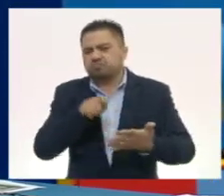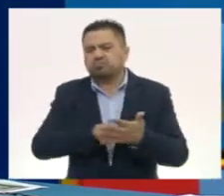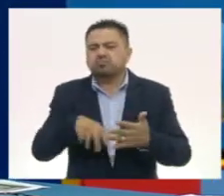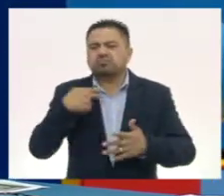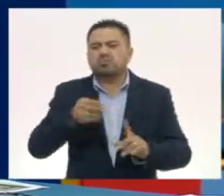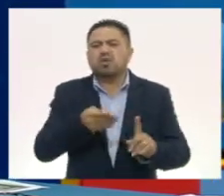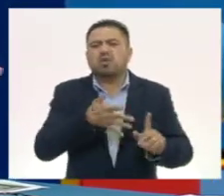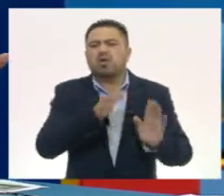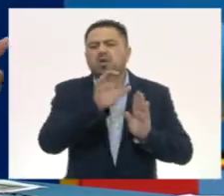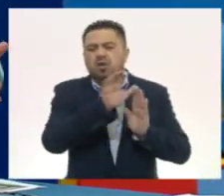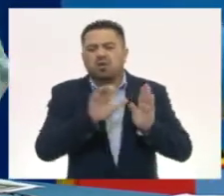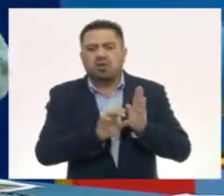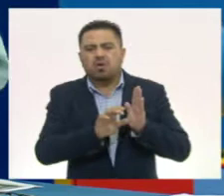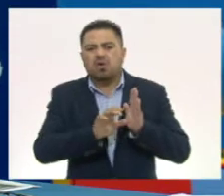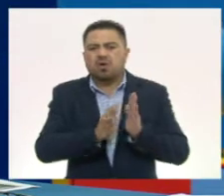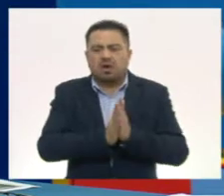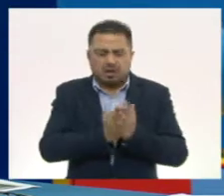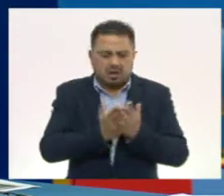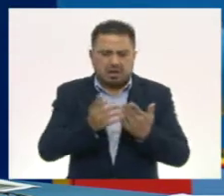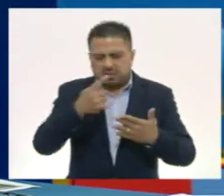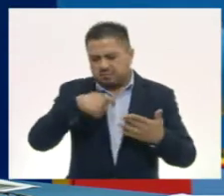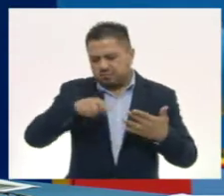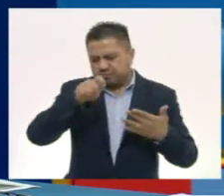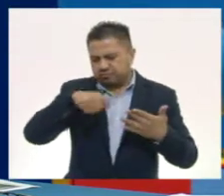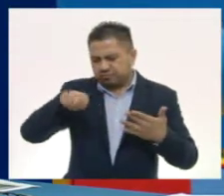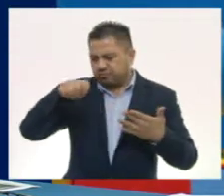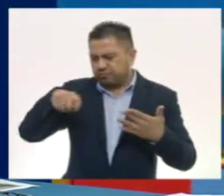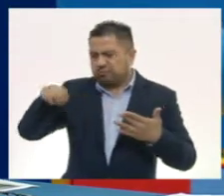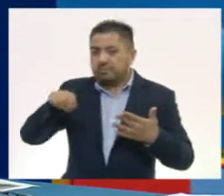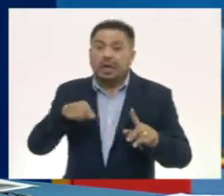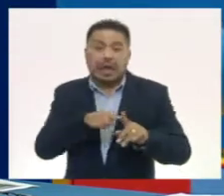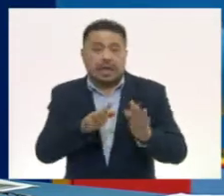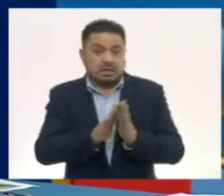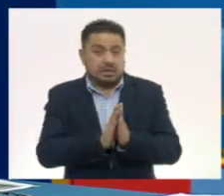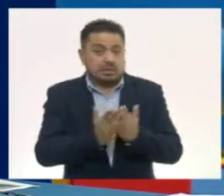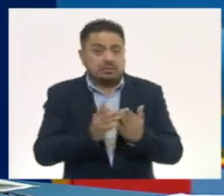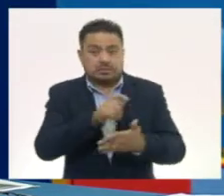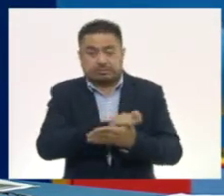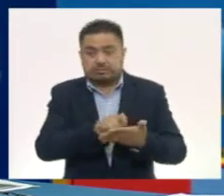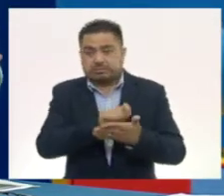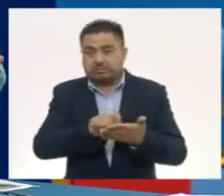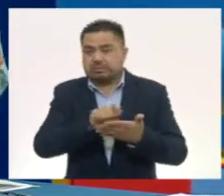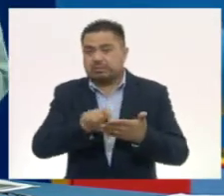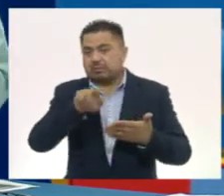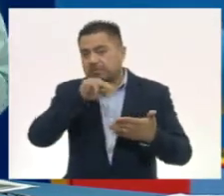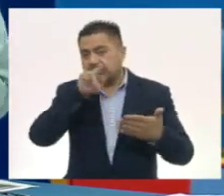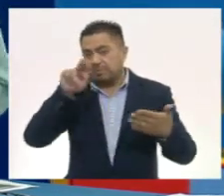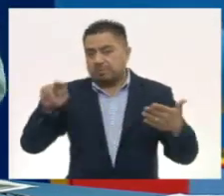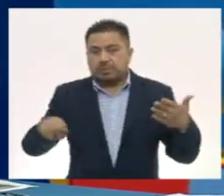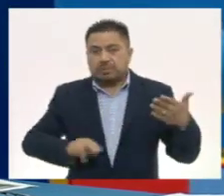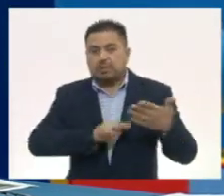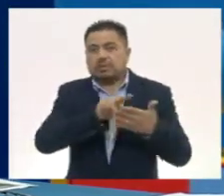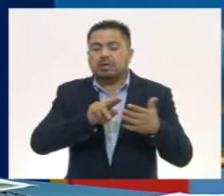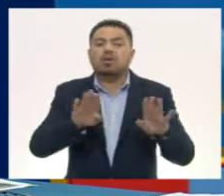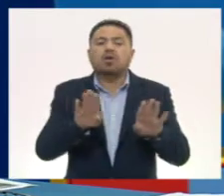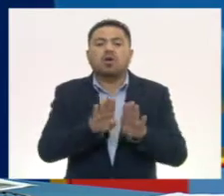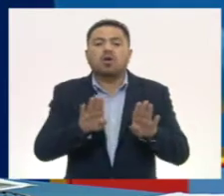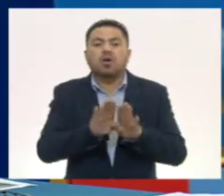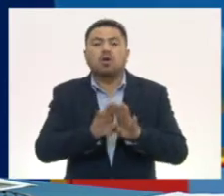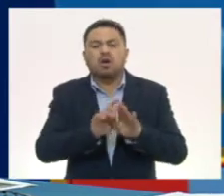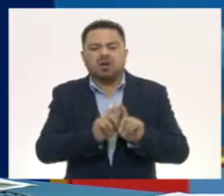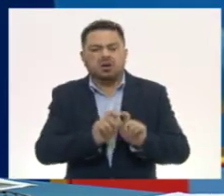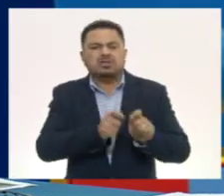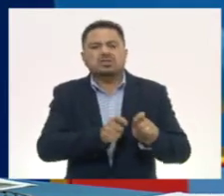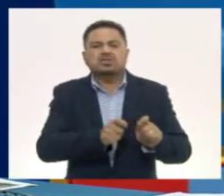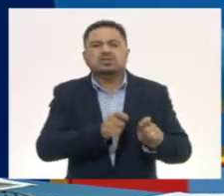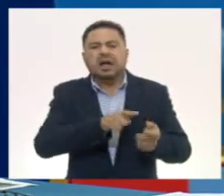llamados códices o libros manuscritos. En estos libros se escribía pintando. Así es como dejaban vestigios